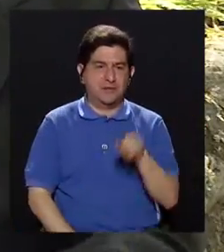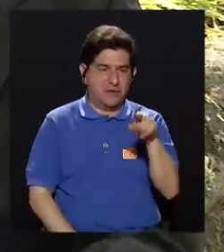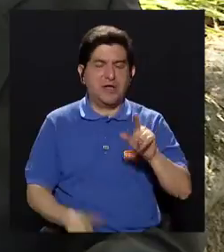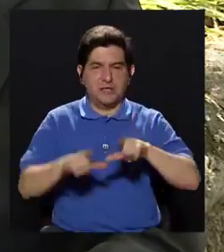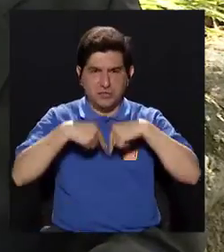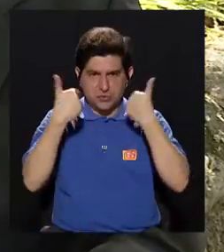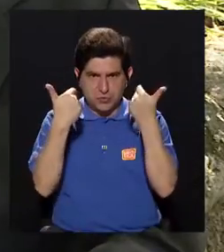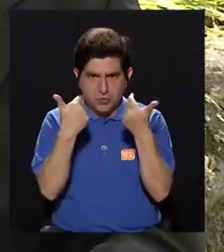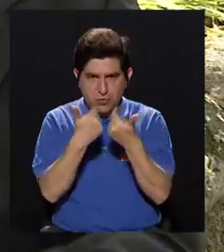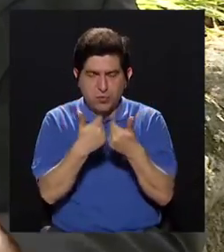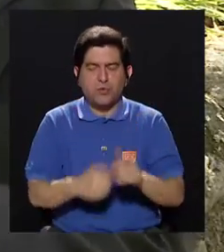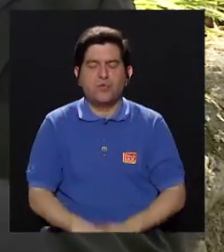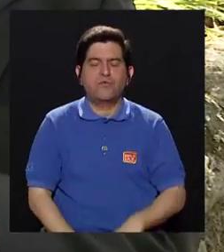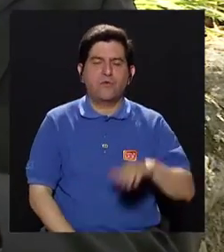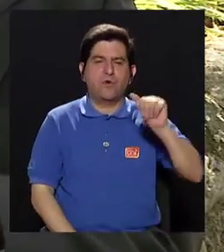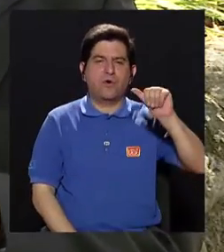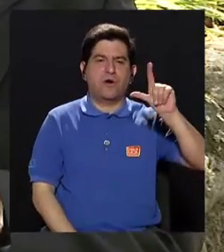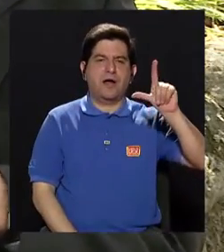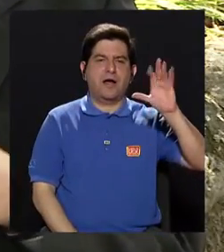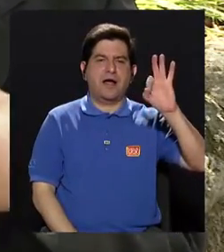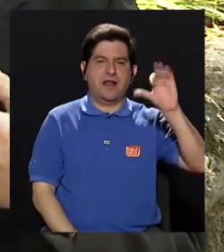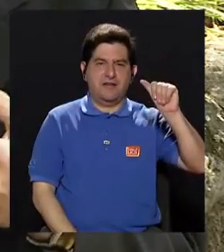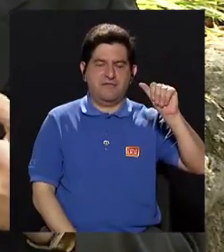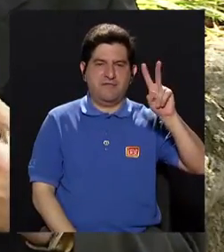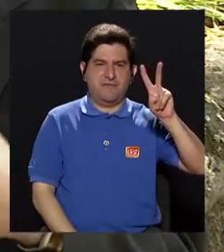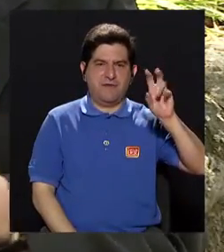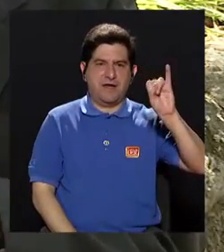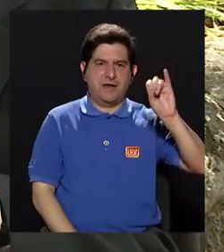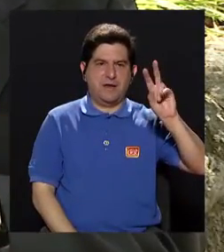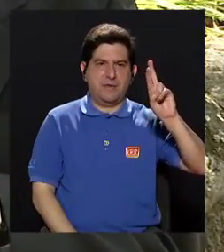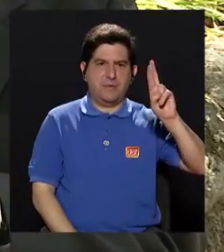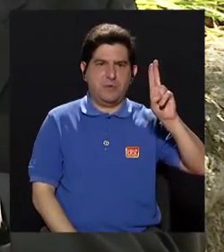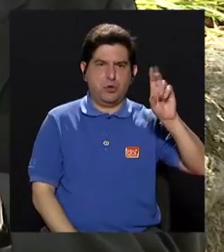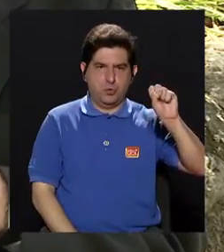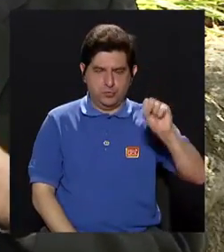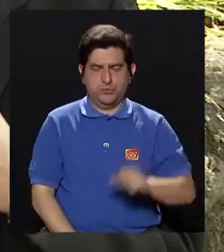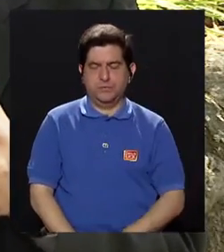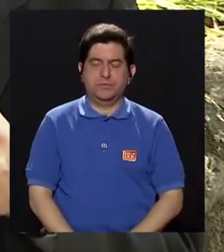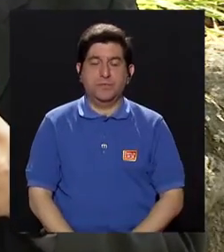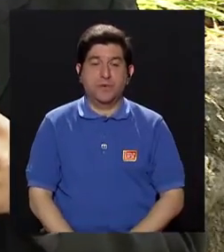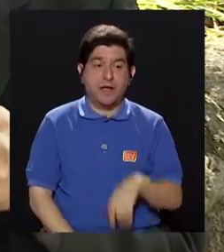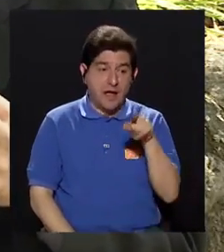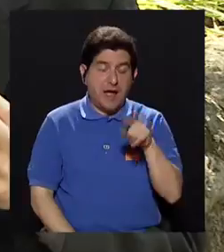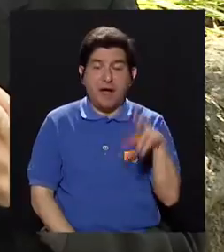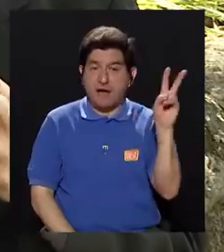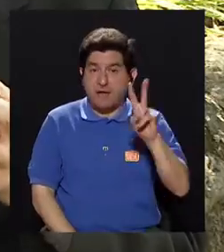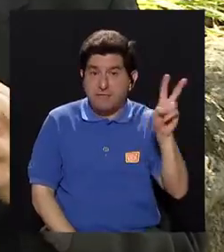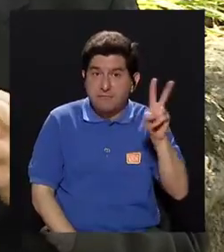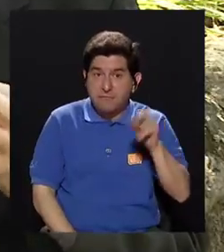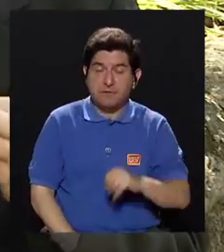al grupo de los alfavirus. Ahora, lo que sí puedo comentarles es que estos virus